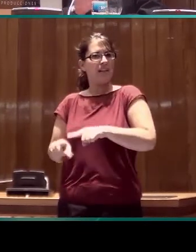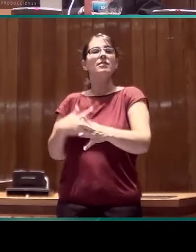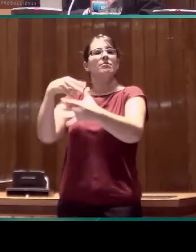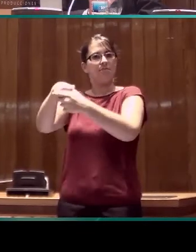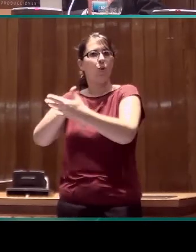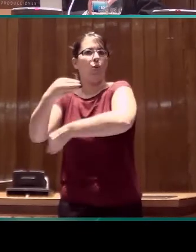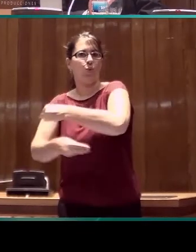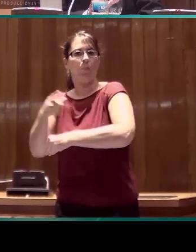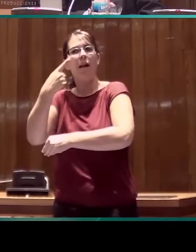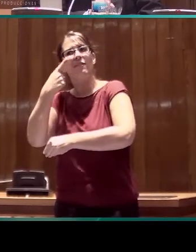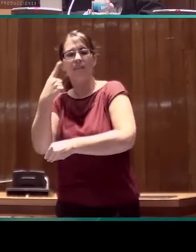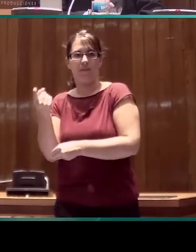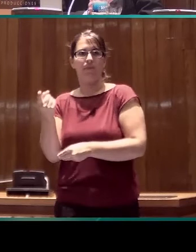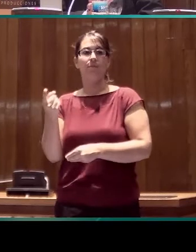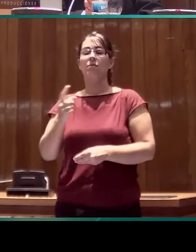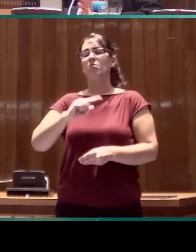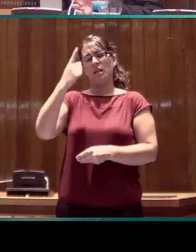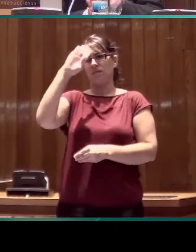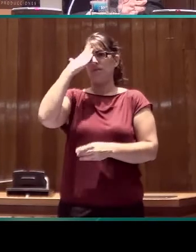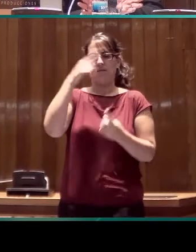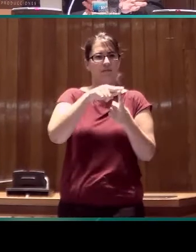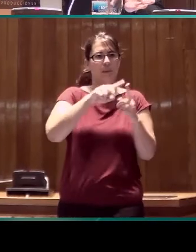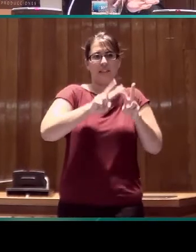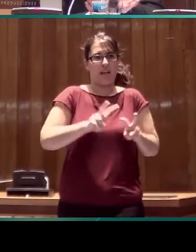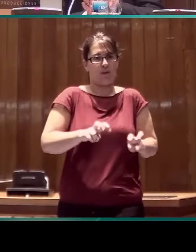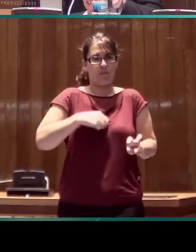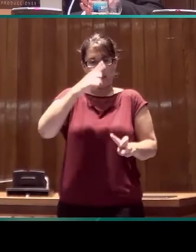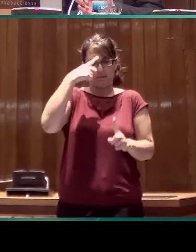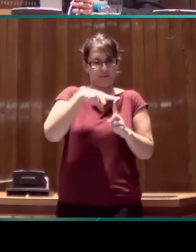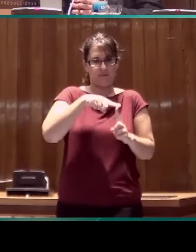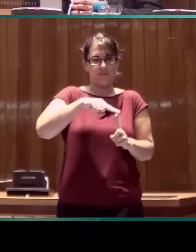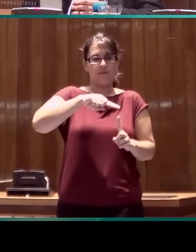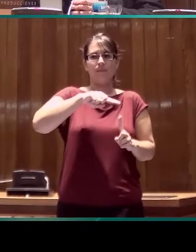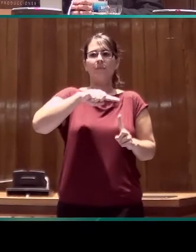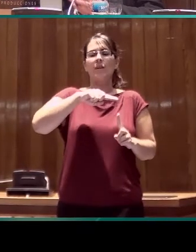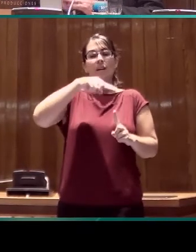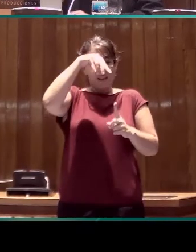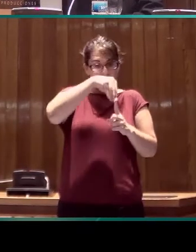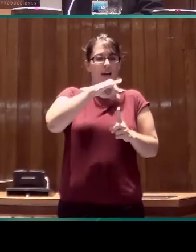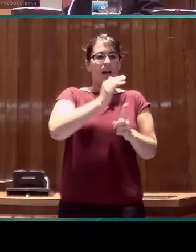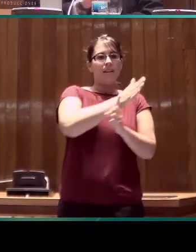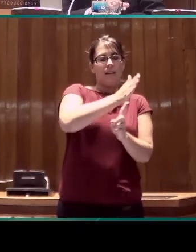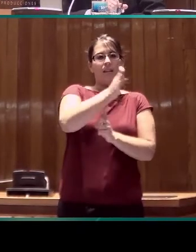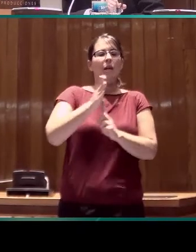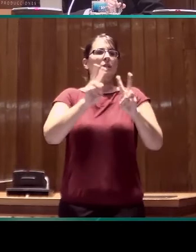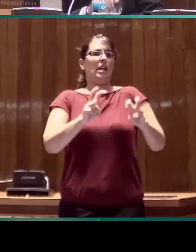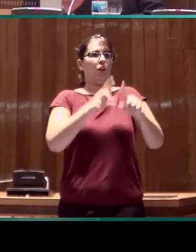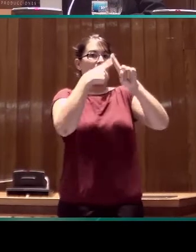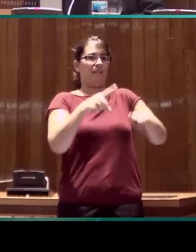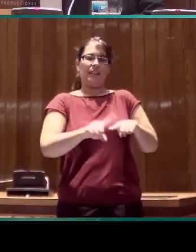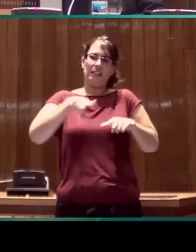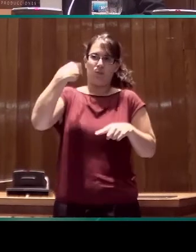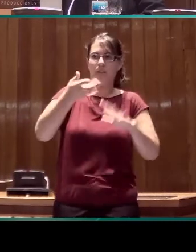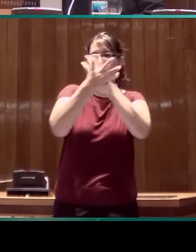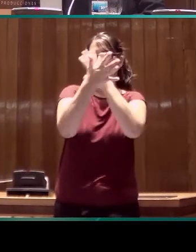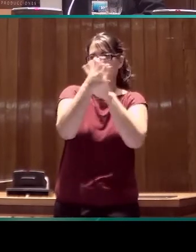principal, por supuesto, es el de la investigación. Está articulado de acuerdo con distintas líneas de investigación que ahora resumiré